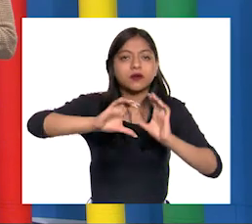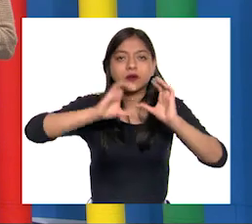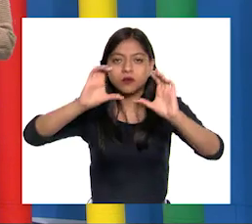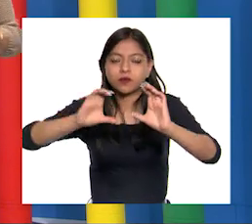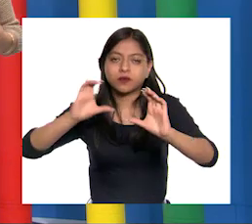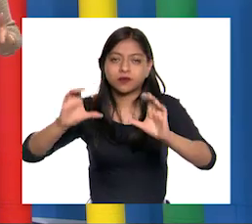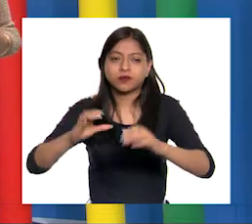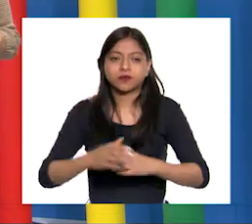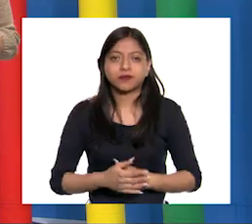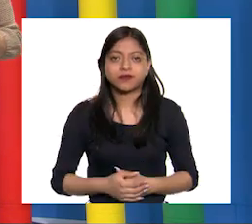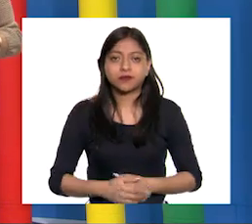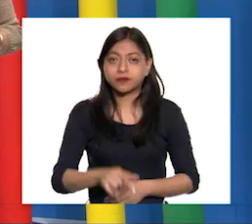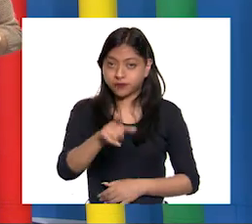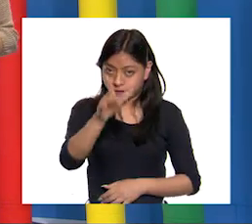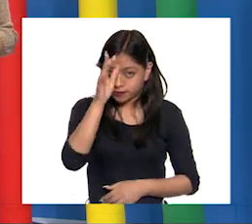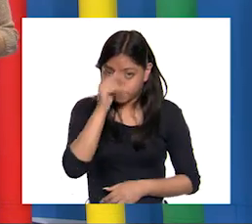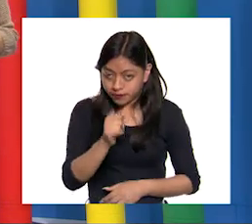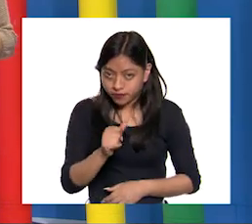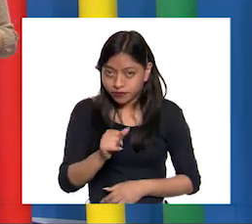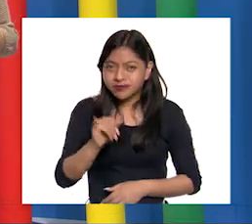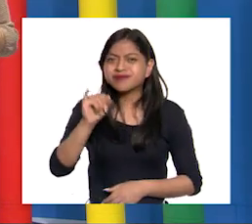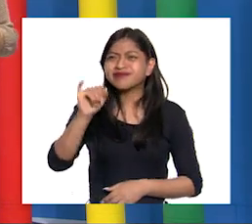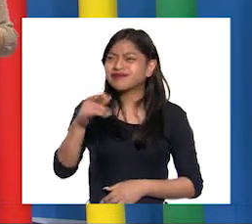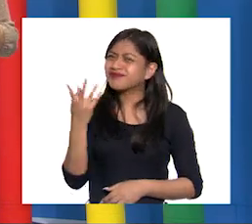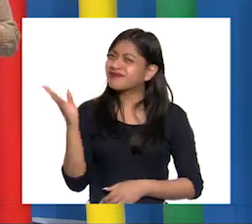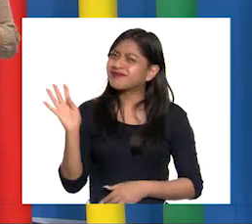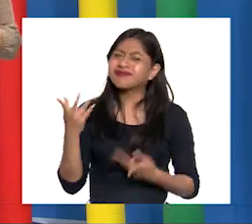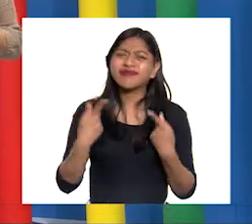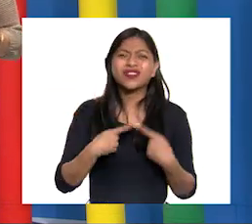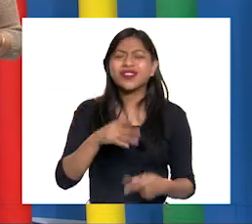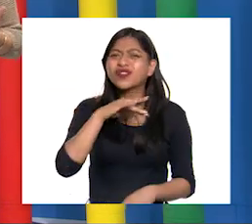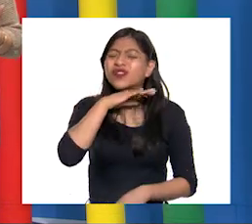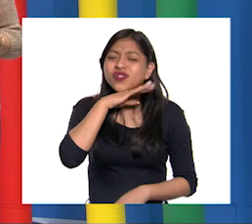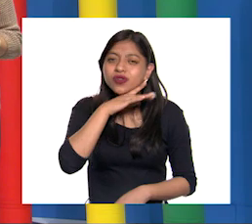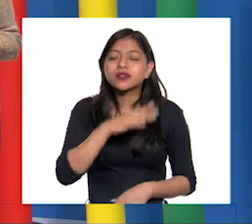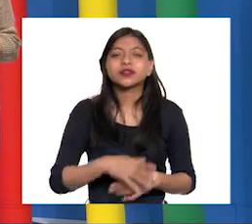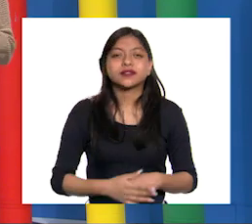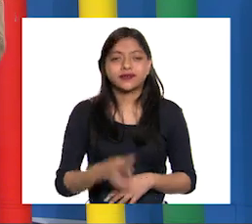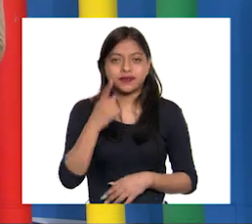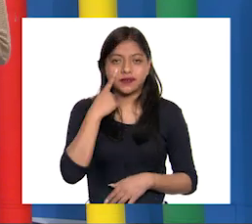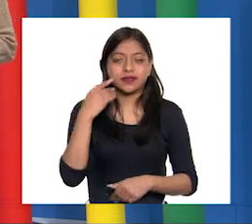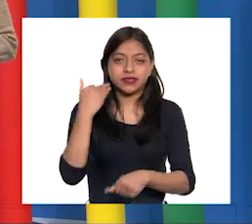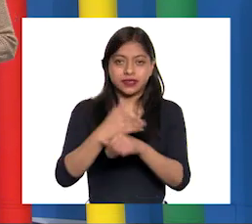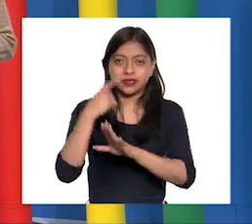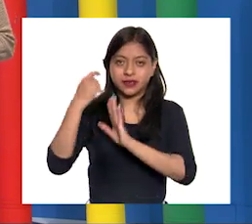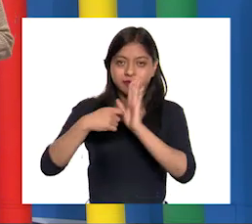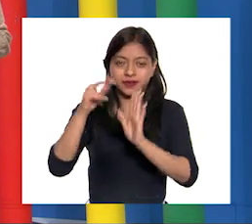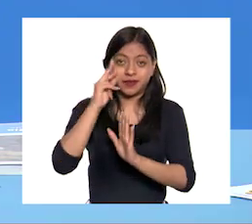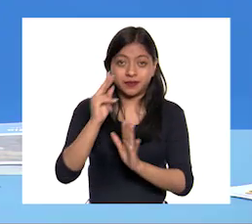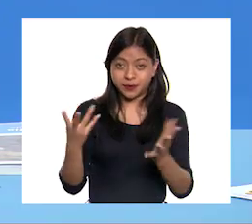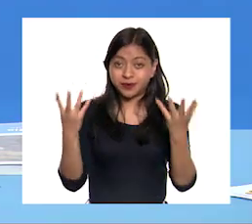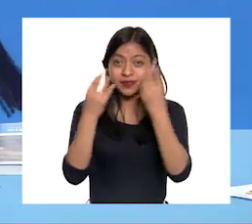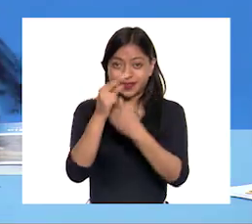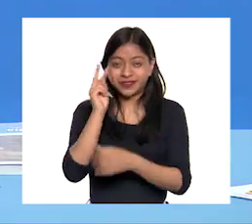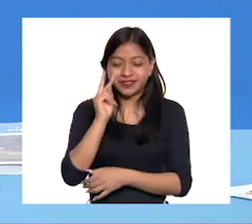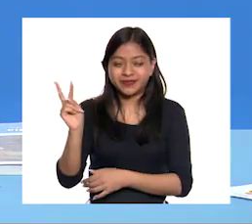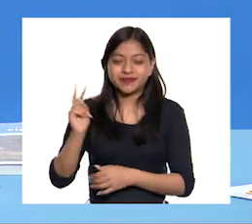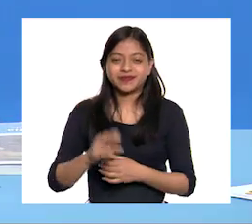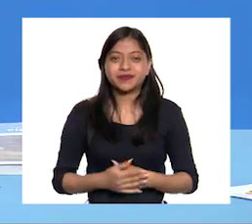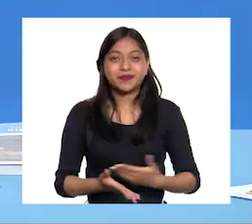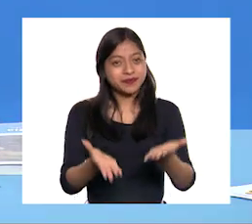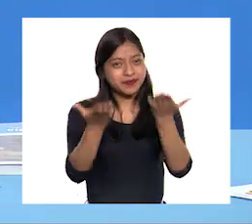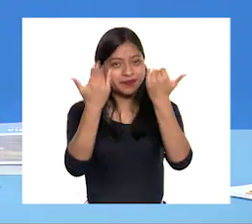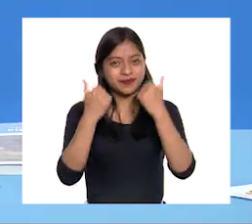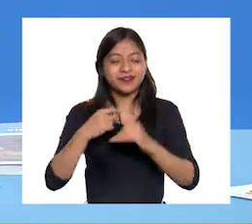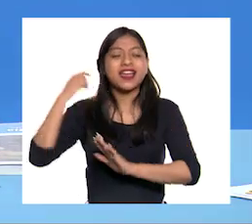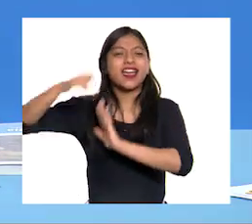Híjole ¿Estás de acuerdo, Ale? Sí, qué cochino Como nos lo sugiere el siguiente video, ¿me acompañan a verlo? Sí, maestra ¡Vamos